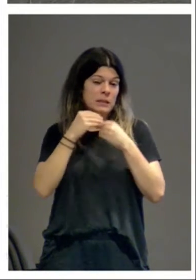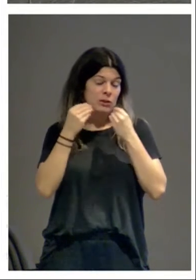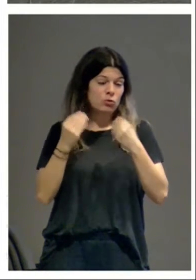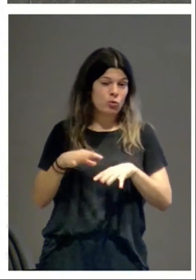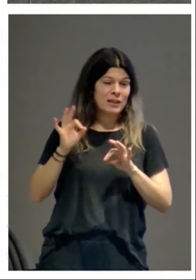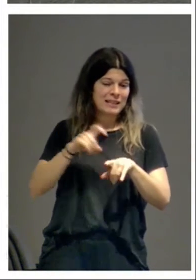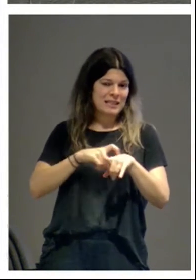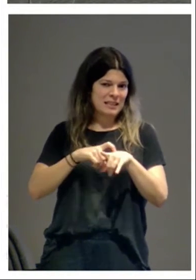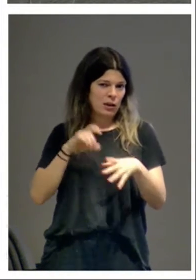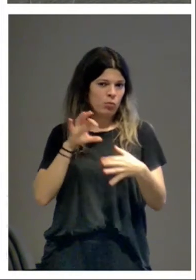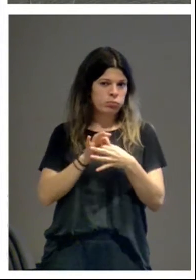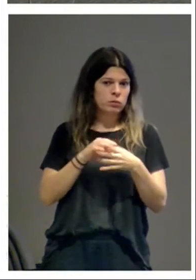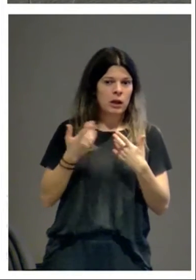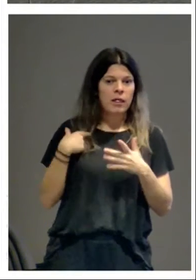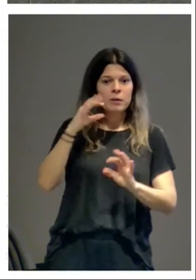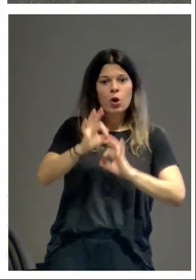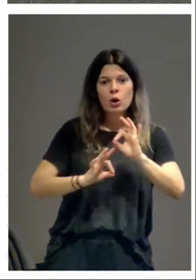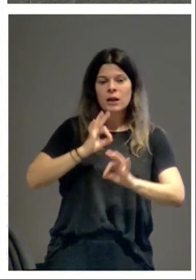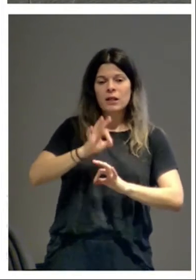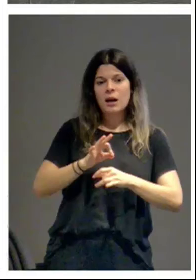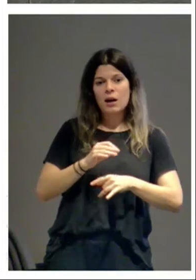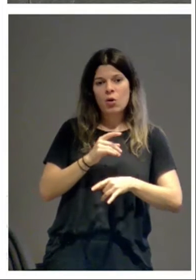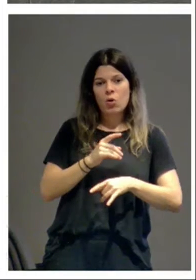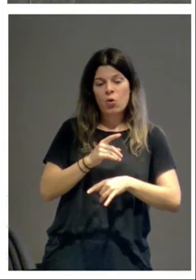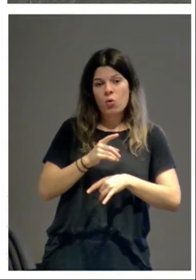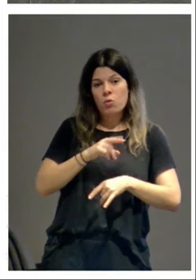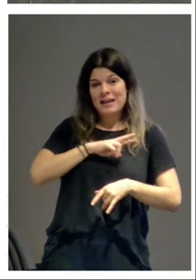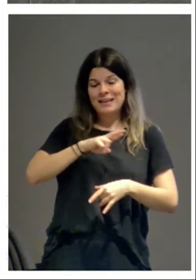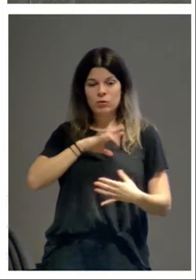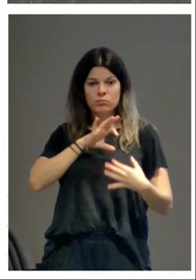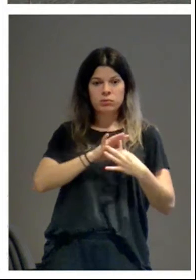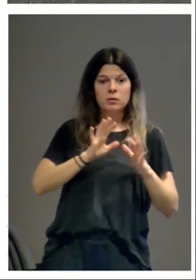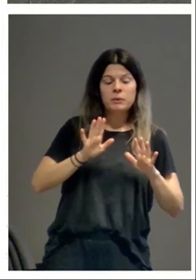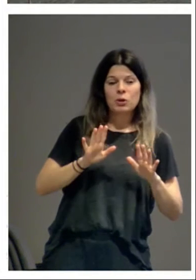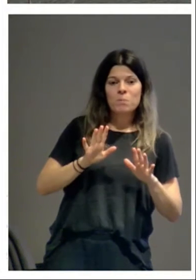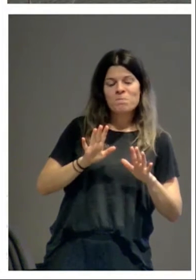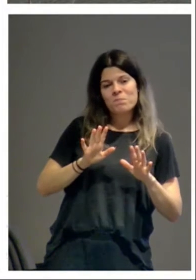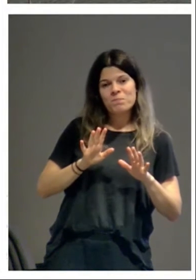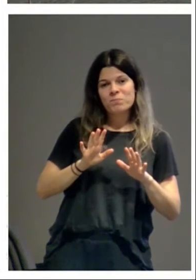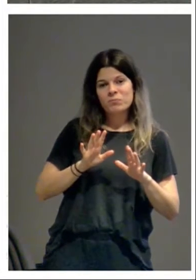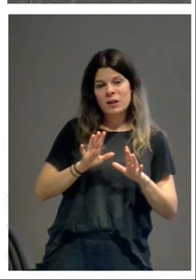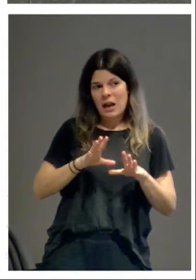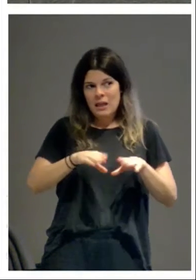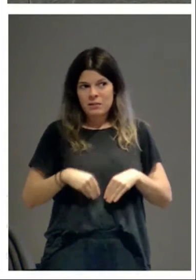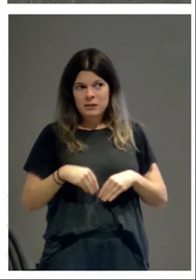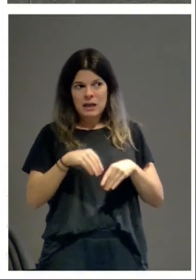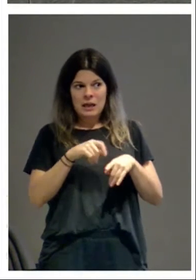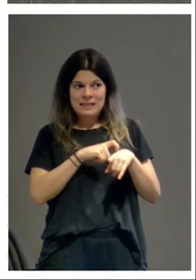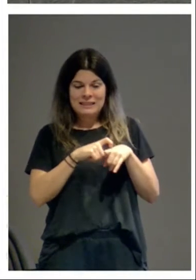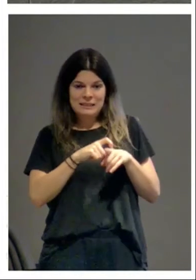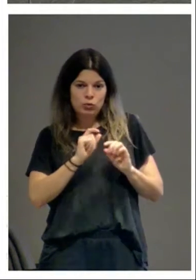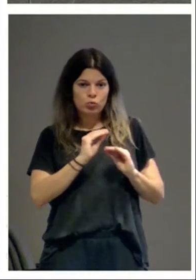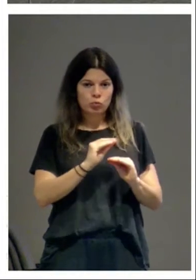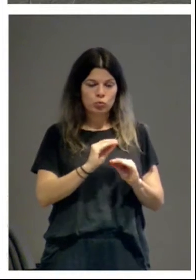organizado por órdenes religiosas, pero conforme al estilo de las órdenes religiosas. Era